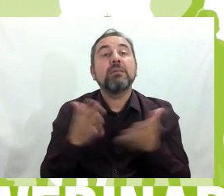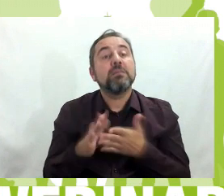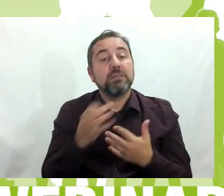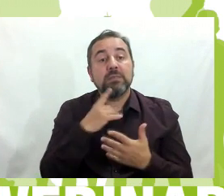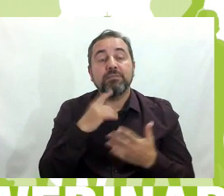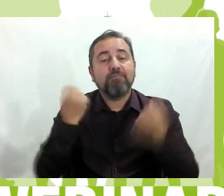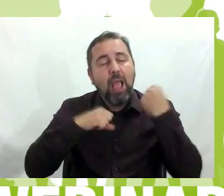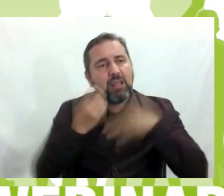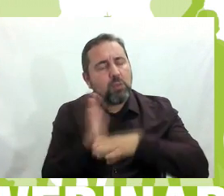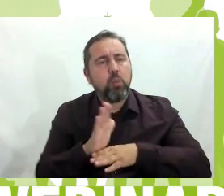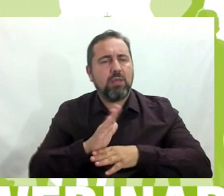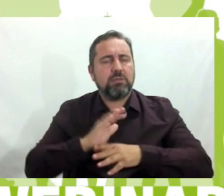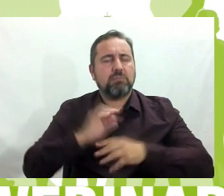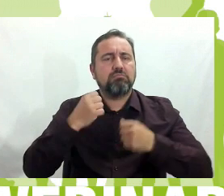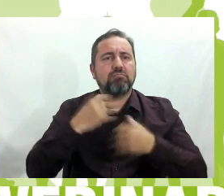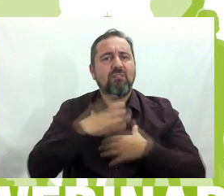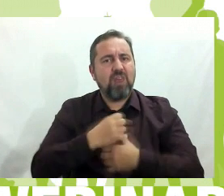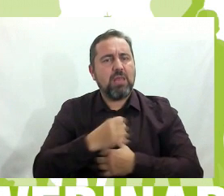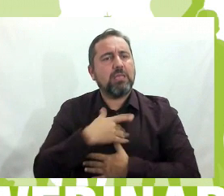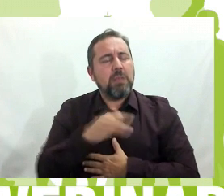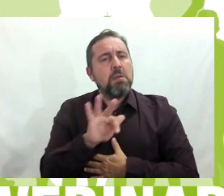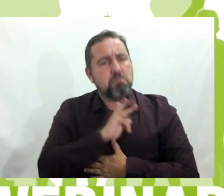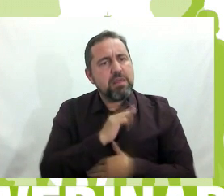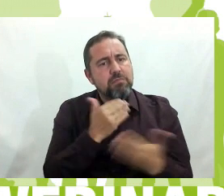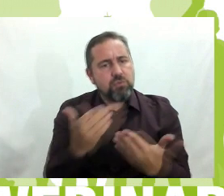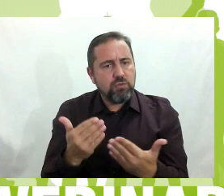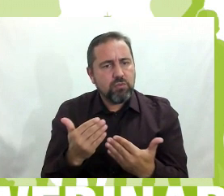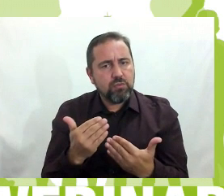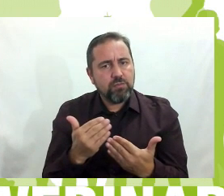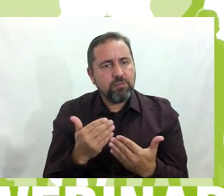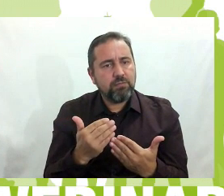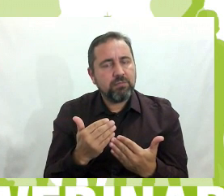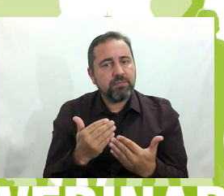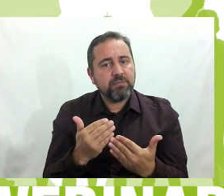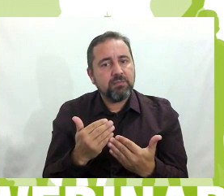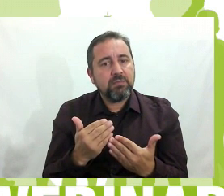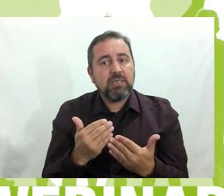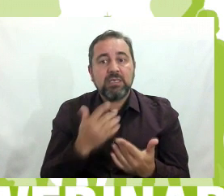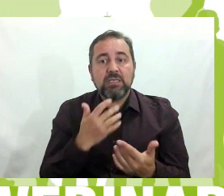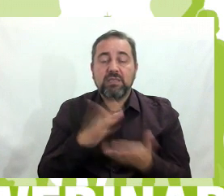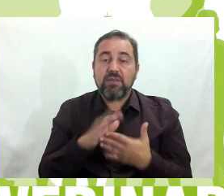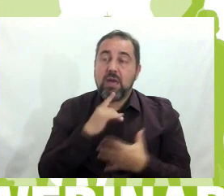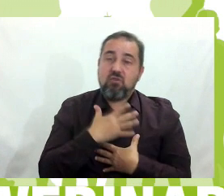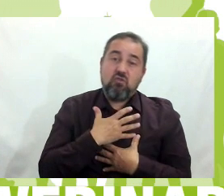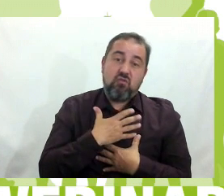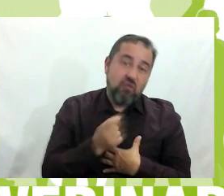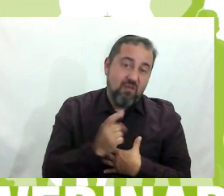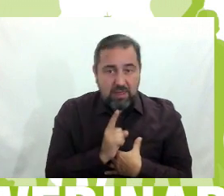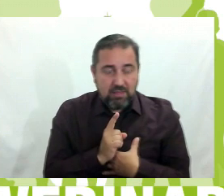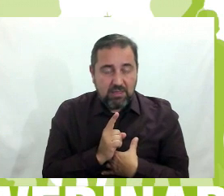las actitudes valientes y las actitudes no valientes nosotros